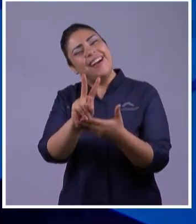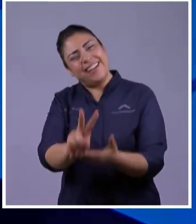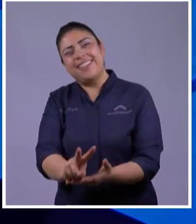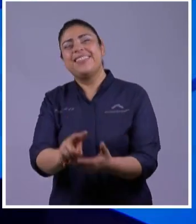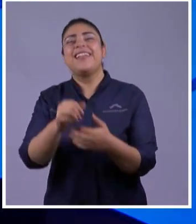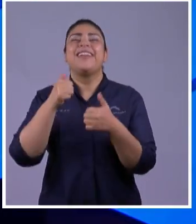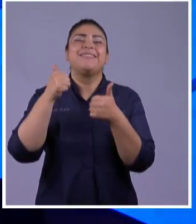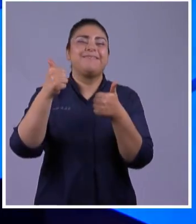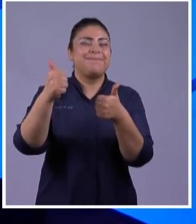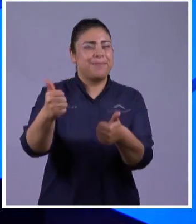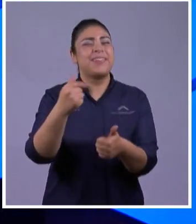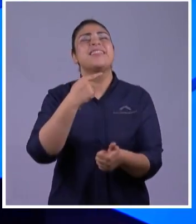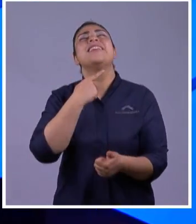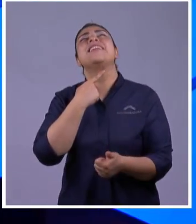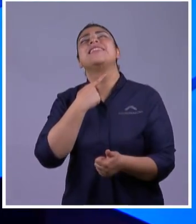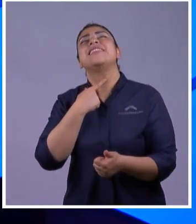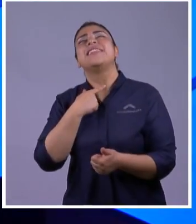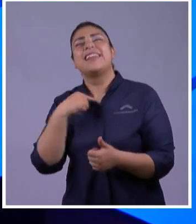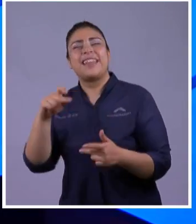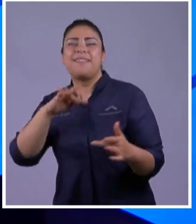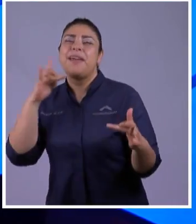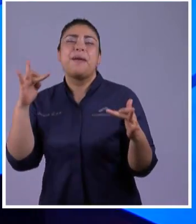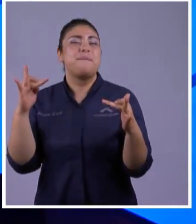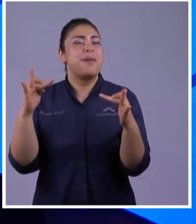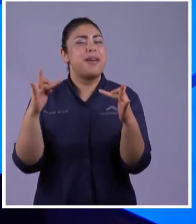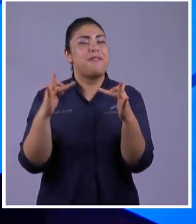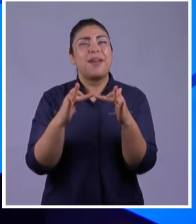Hasta Que En la Tierra Como En el